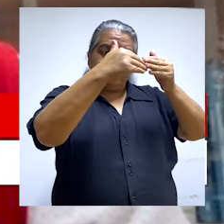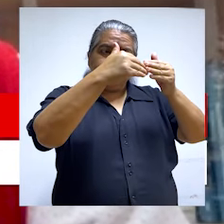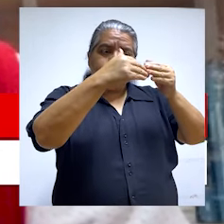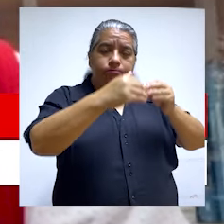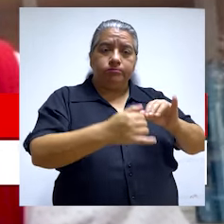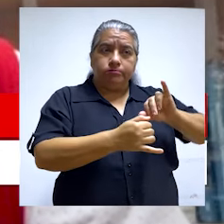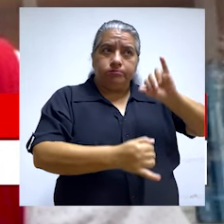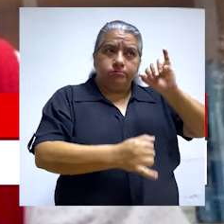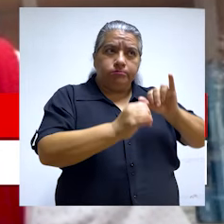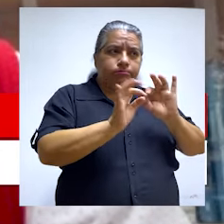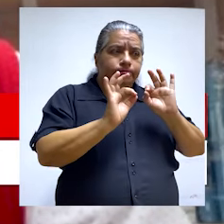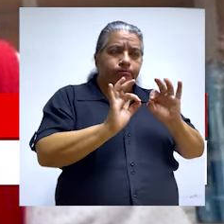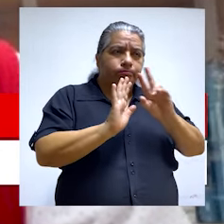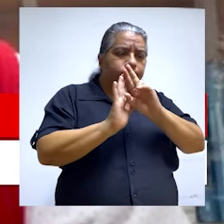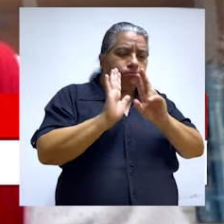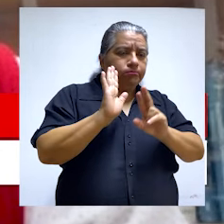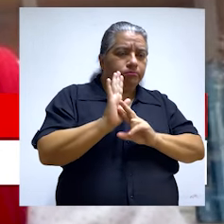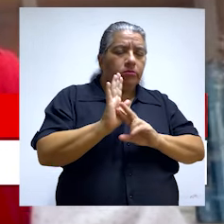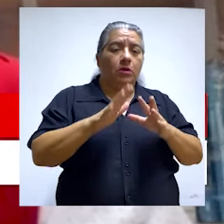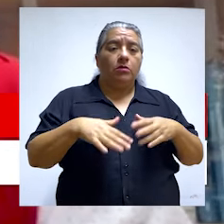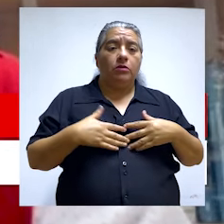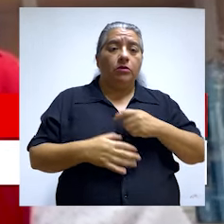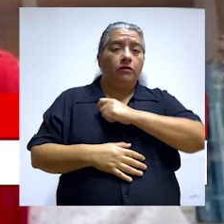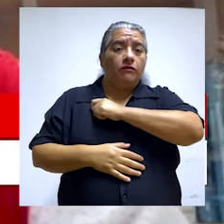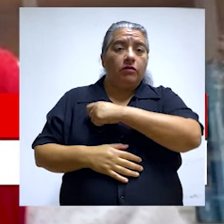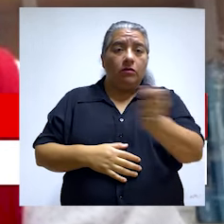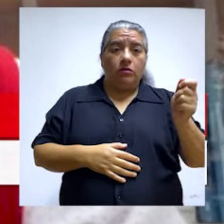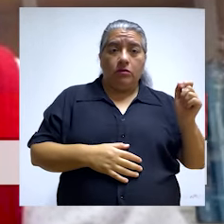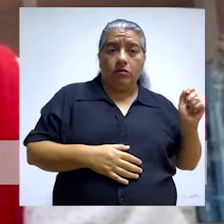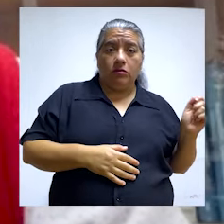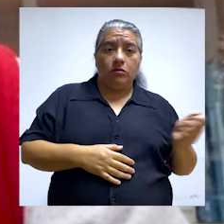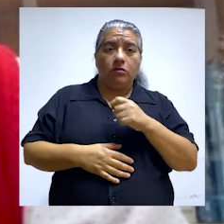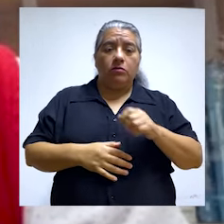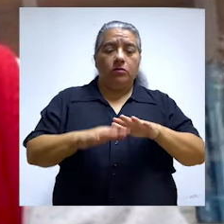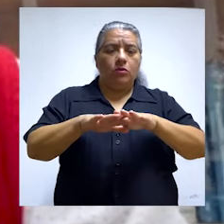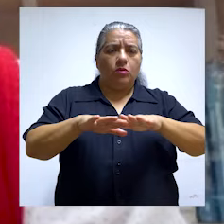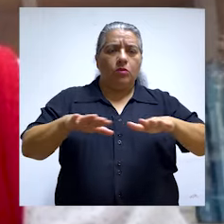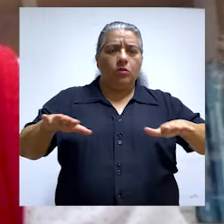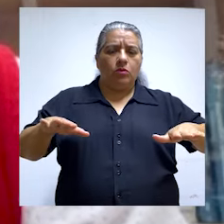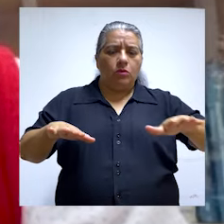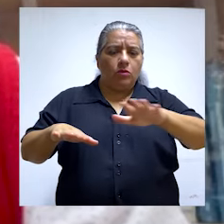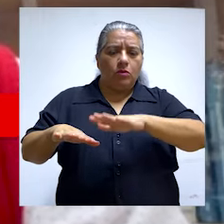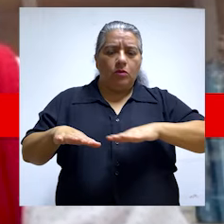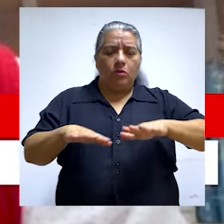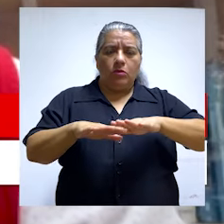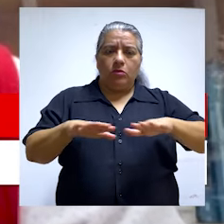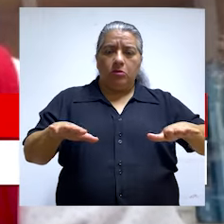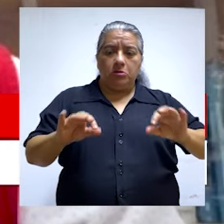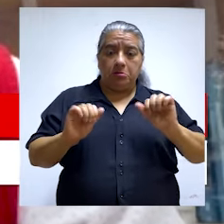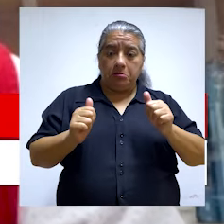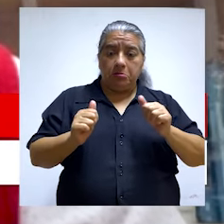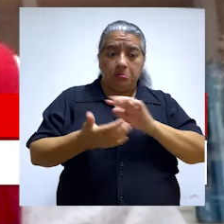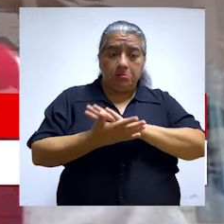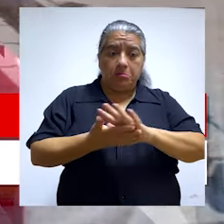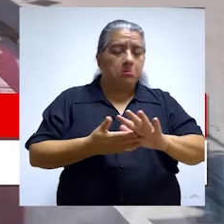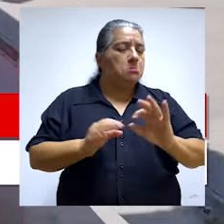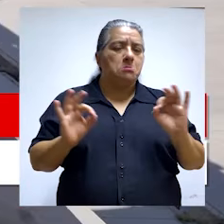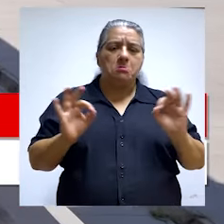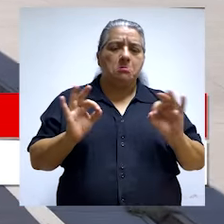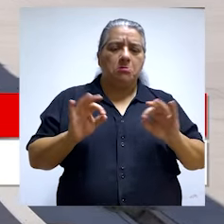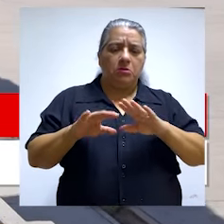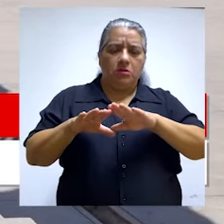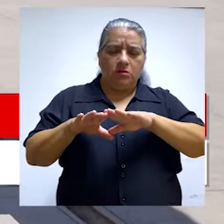el muro de albañilería confinado para efectuar el tema del frontón, tampoco la loza deportiva está en un acondicionamiento adecuado,